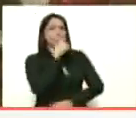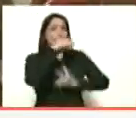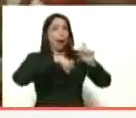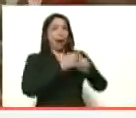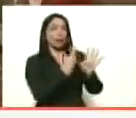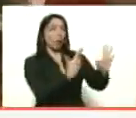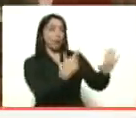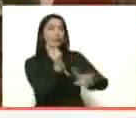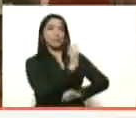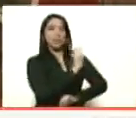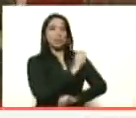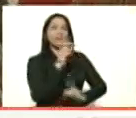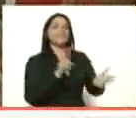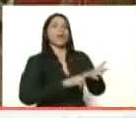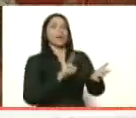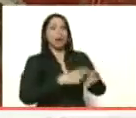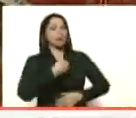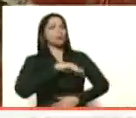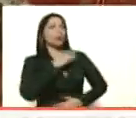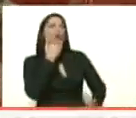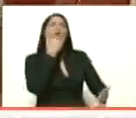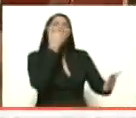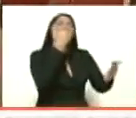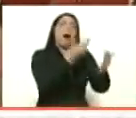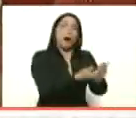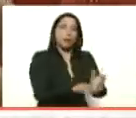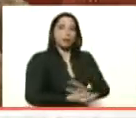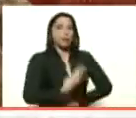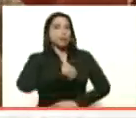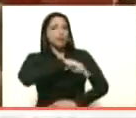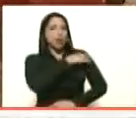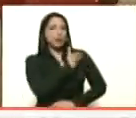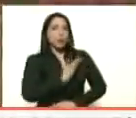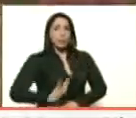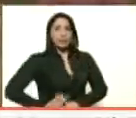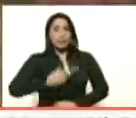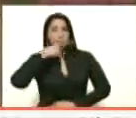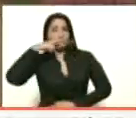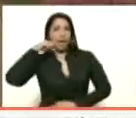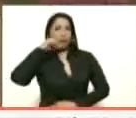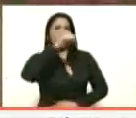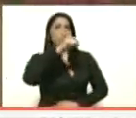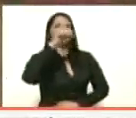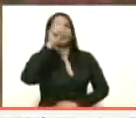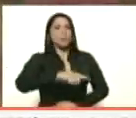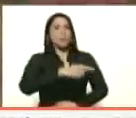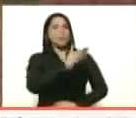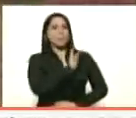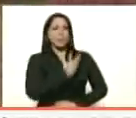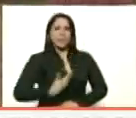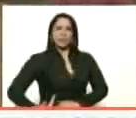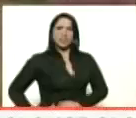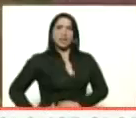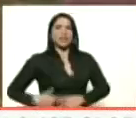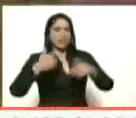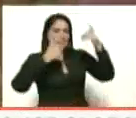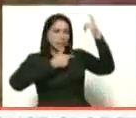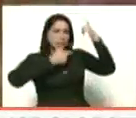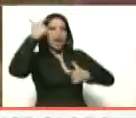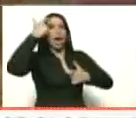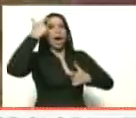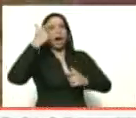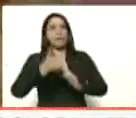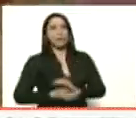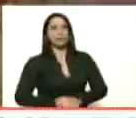meses. De verdad que estamos agradecidos a nuestro Nicolás Maduro y presidente Hugo Rafael Chávez